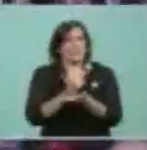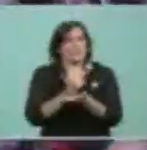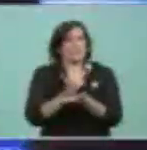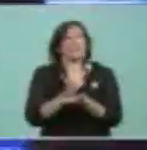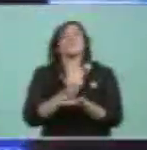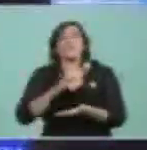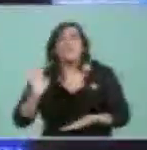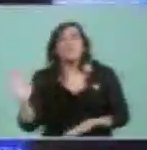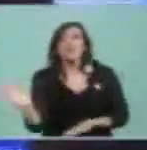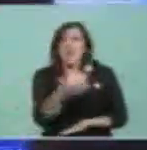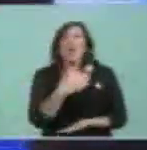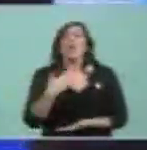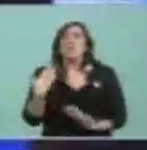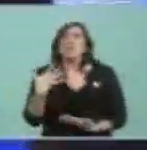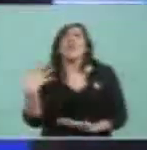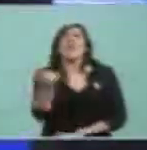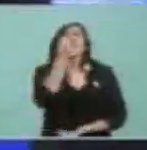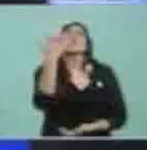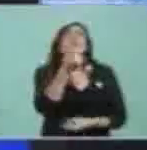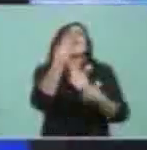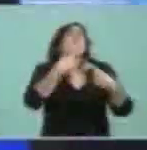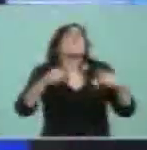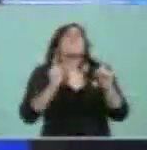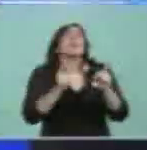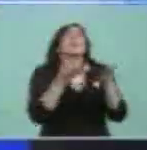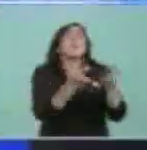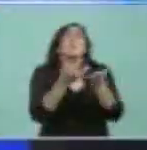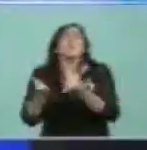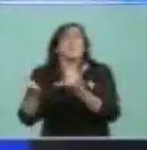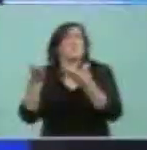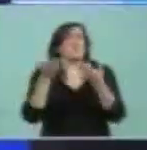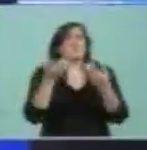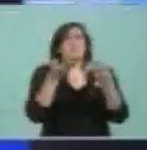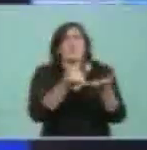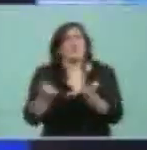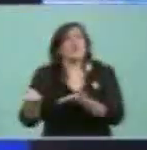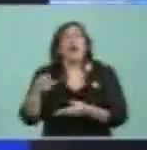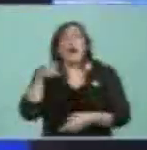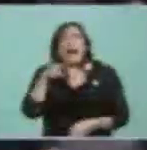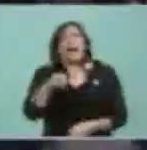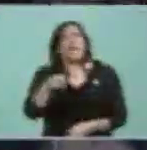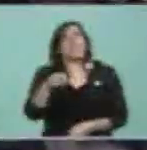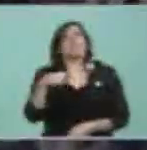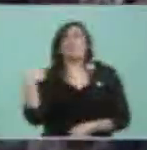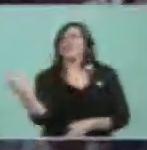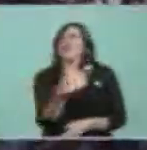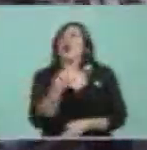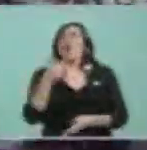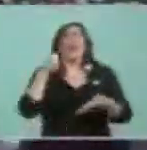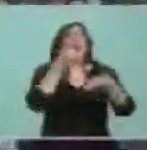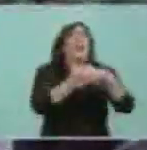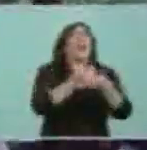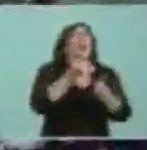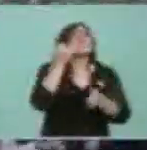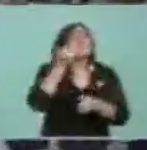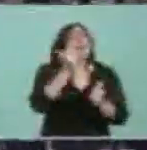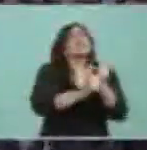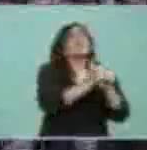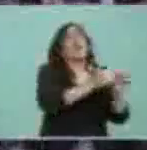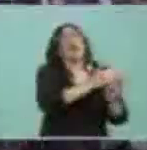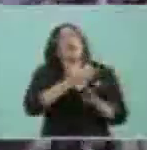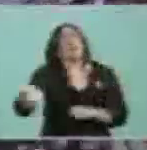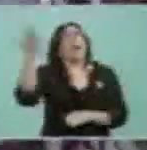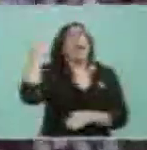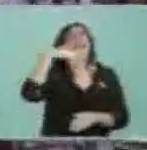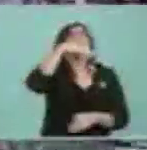el cual todos puedan acceder a los mismos bienes y servicios, porque por esa patria lucharon French, Beruti,